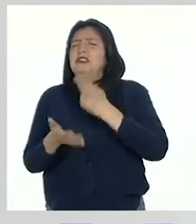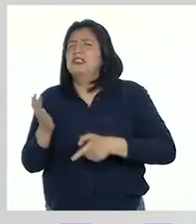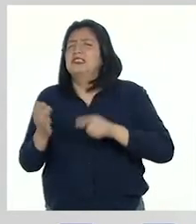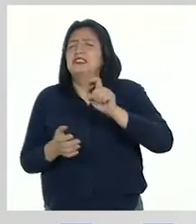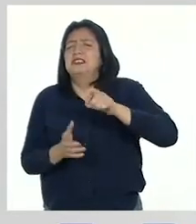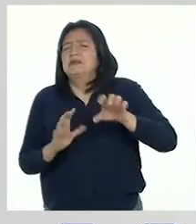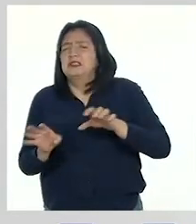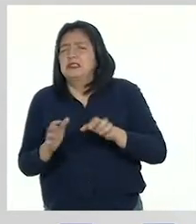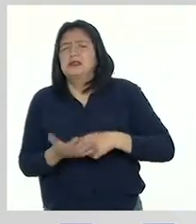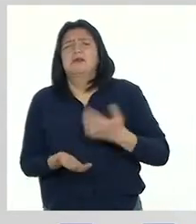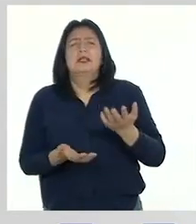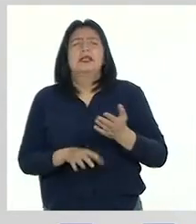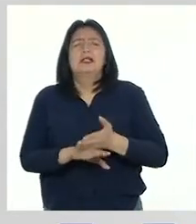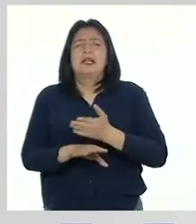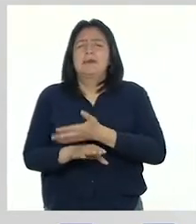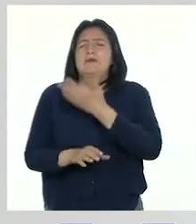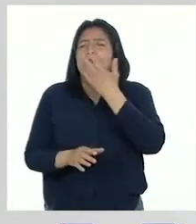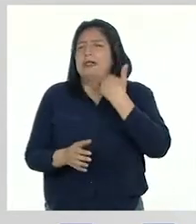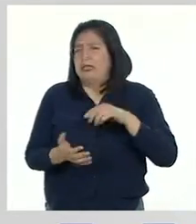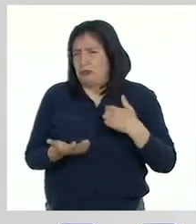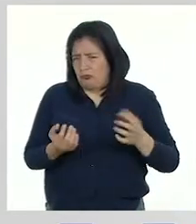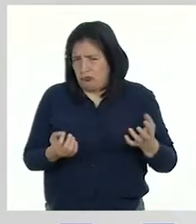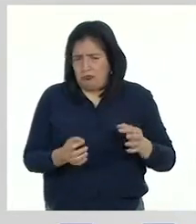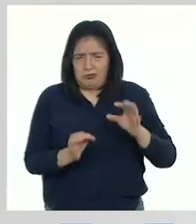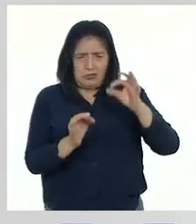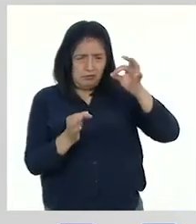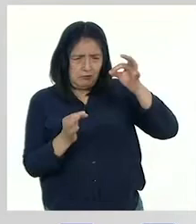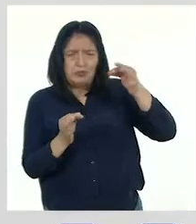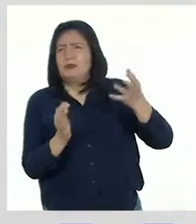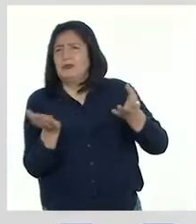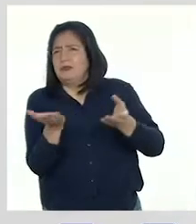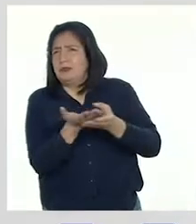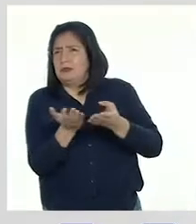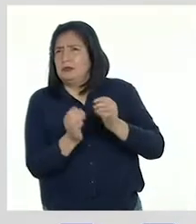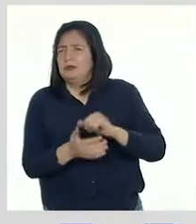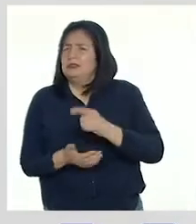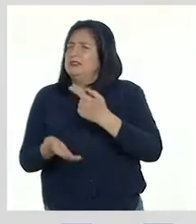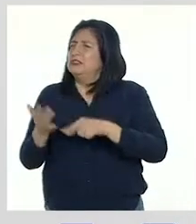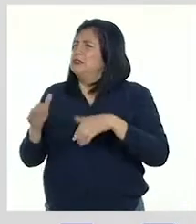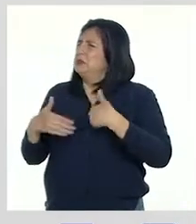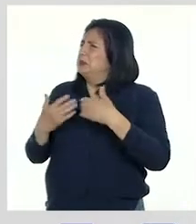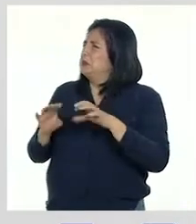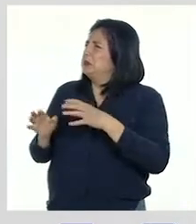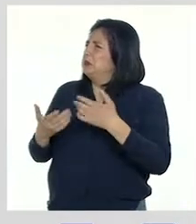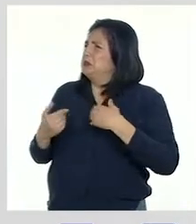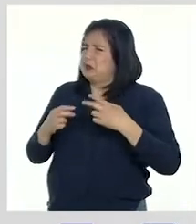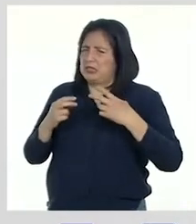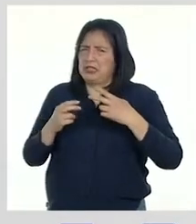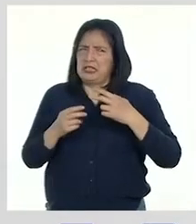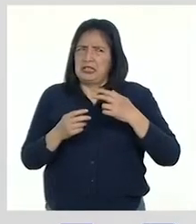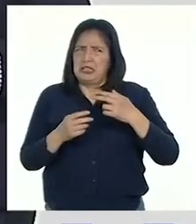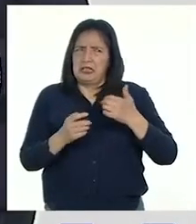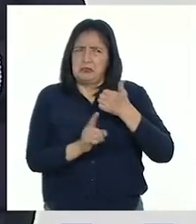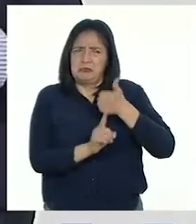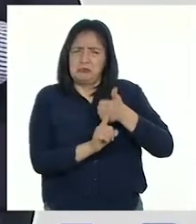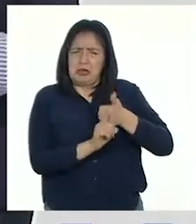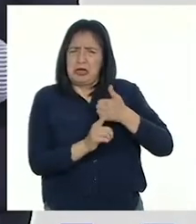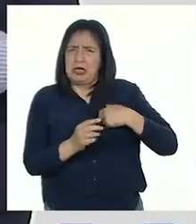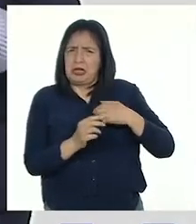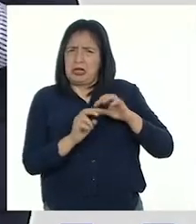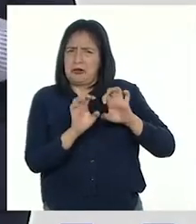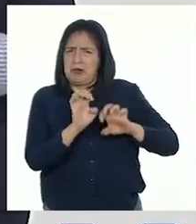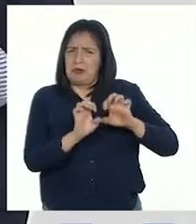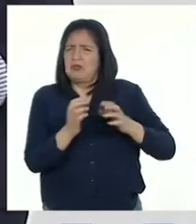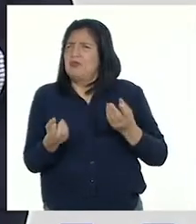debemos hacer para mejorar los productos de nuestro portafolio. ¿Y qué podemos hacer para empezar a autoevaluarnos, profesora? Para